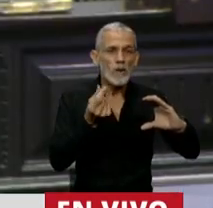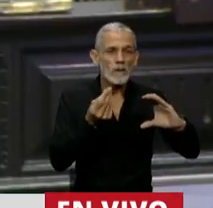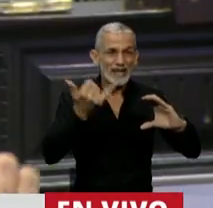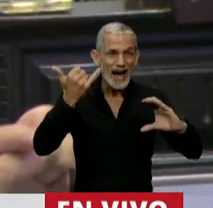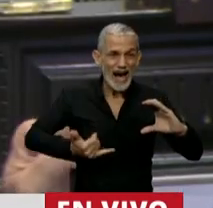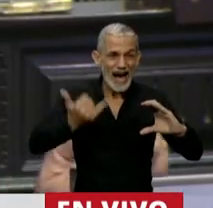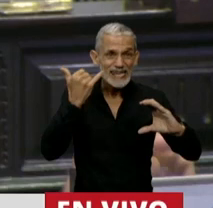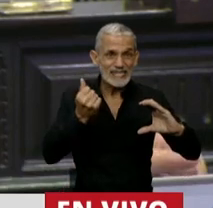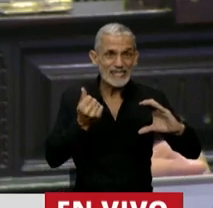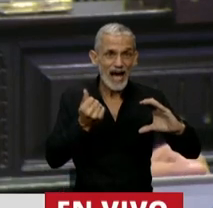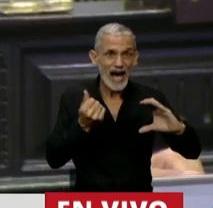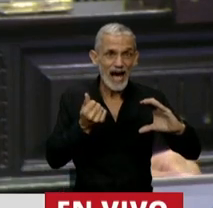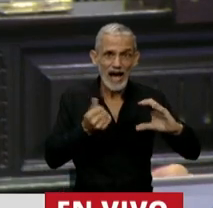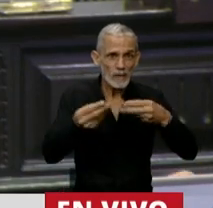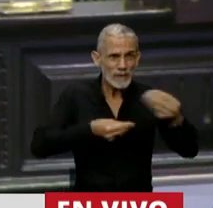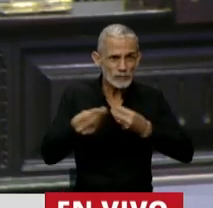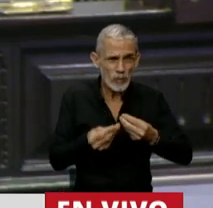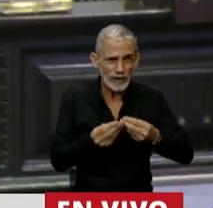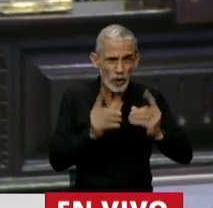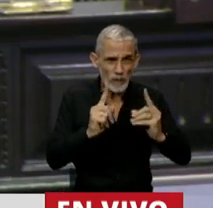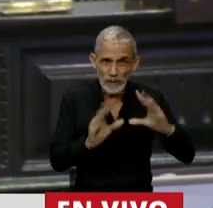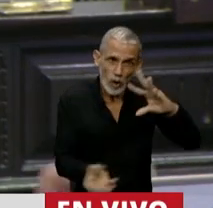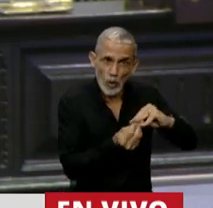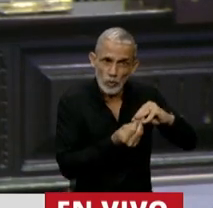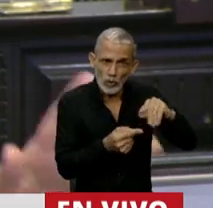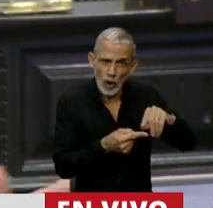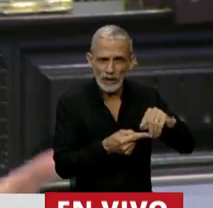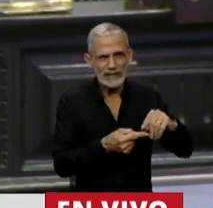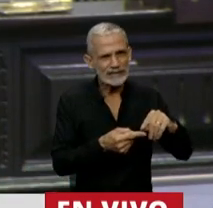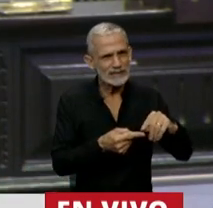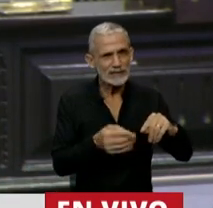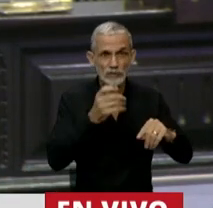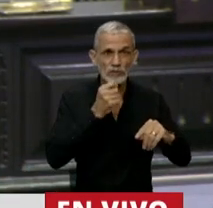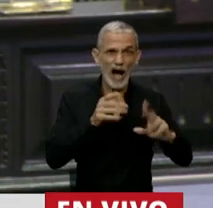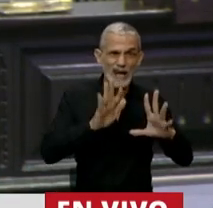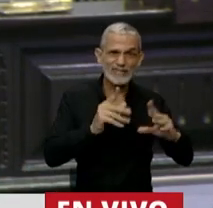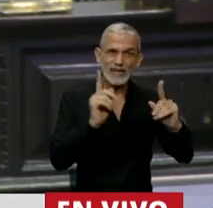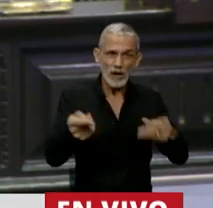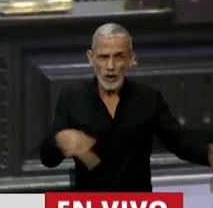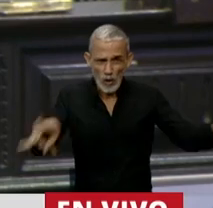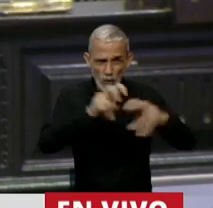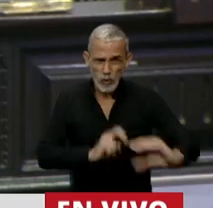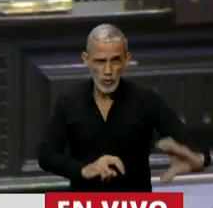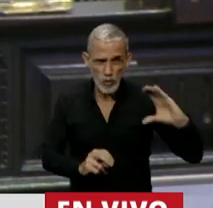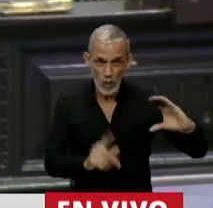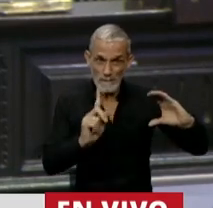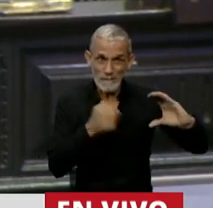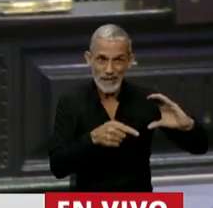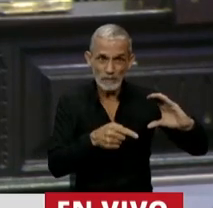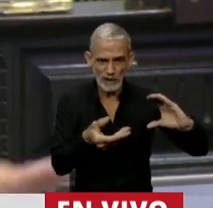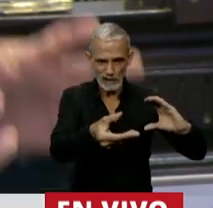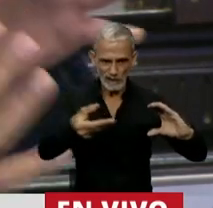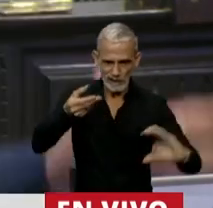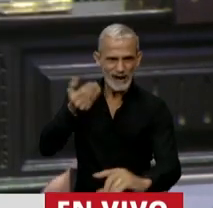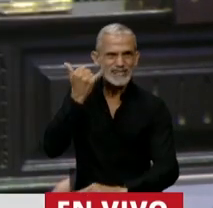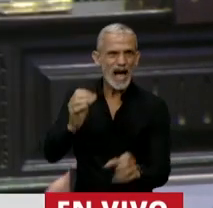que ya están previstos en el presupuesto? Porque si vamos a canjear estos recursos recaudados por lo que